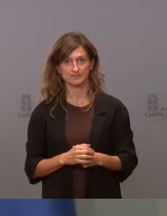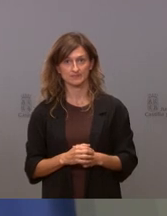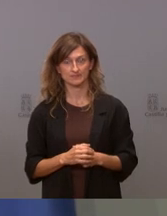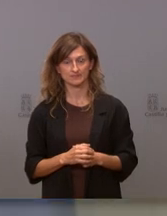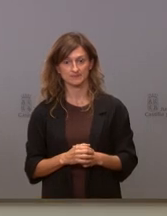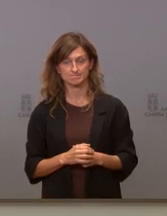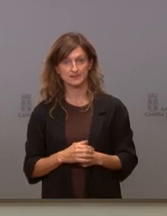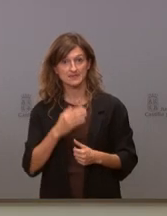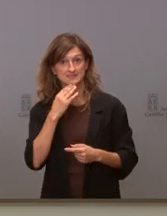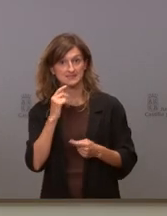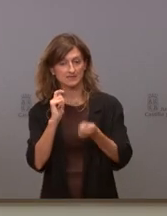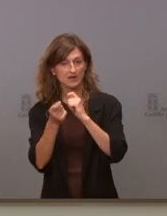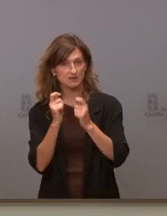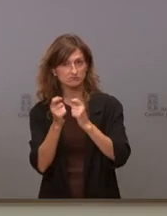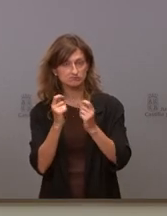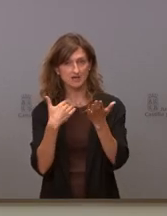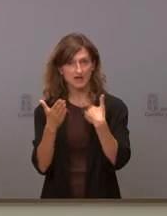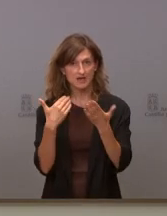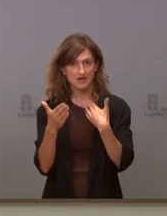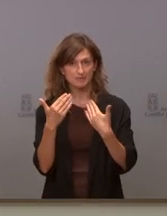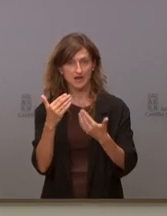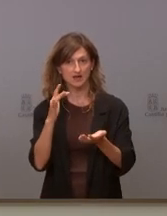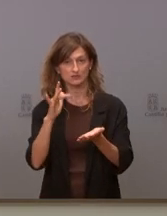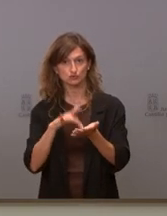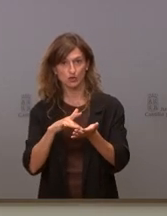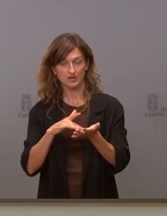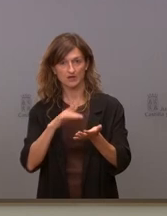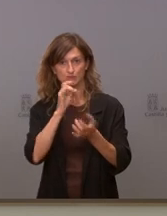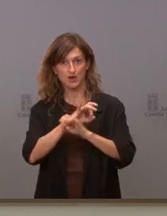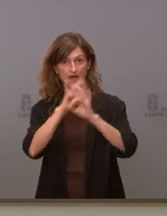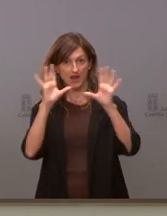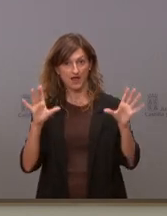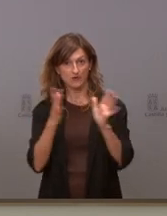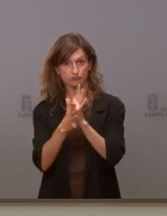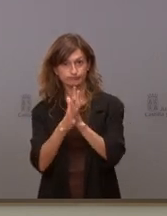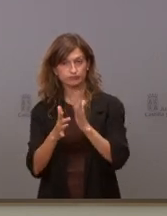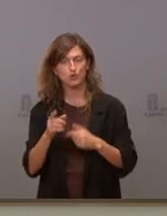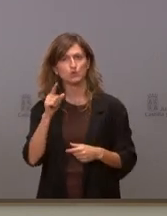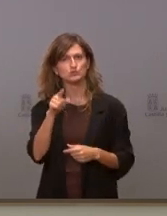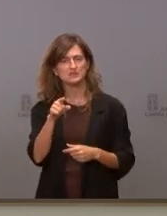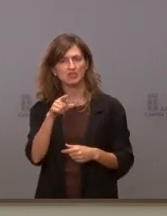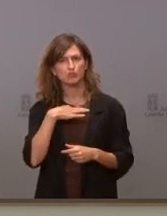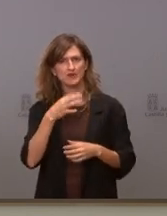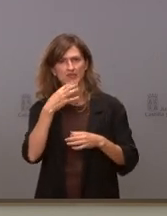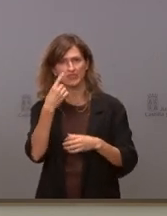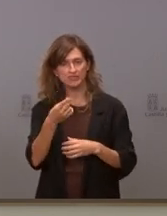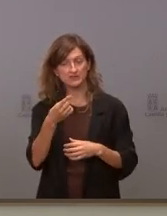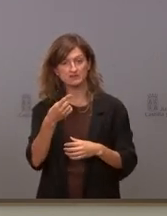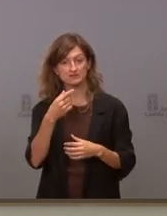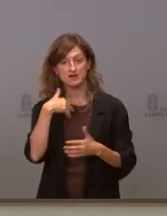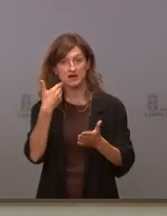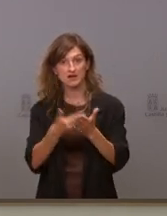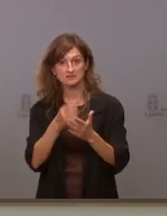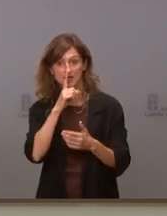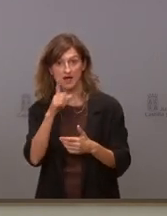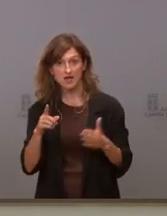Sí, en esas conversaciones que usted ha mantenido, en las que se ha podido aclarar, ¿usted puede afirmar que de aquí a que finalice el